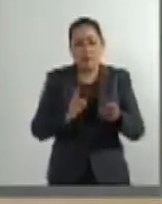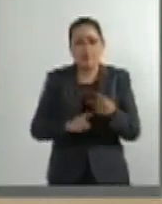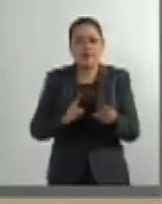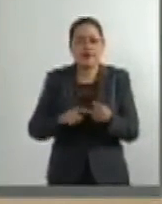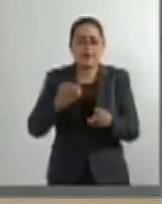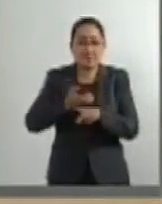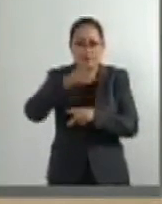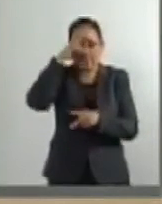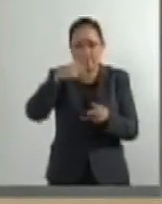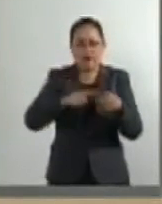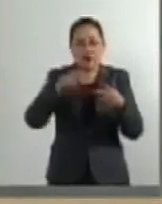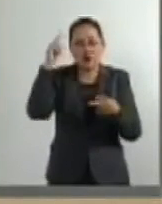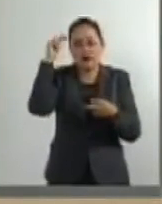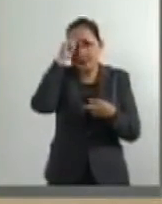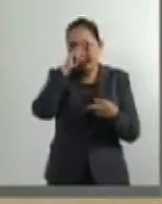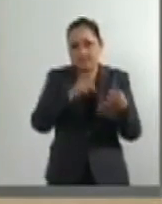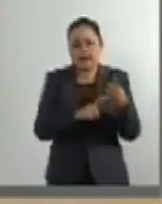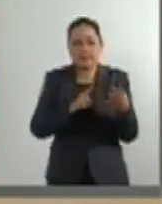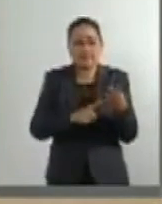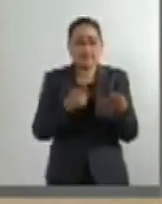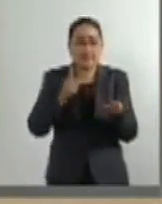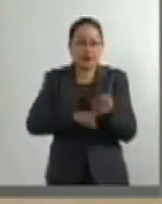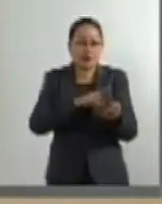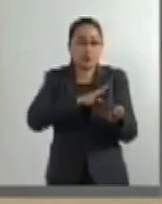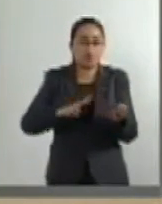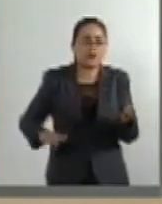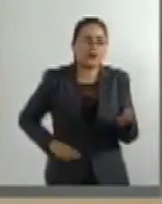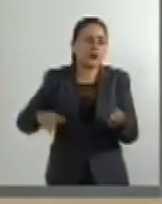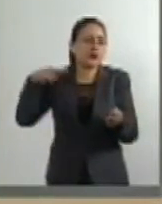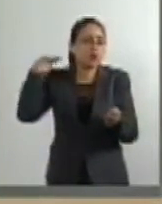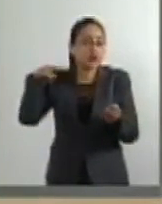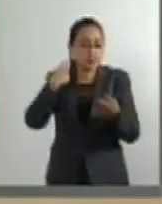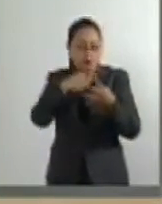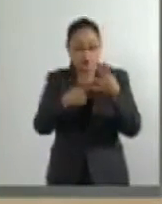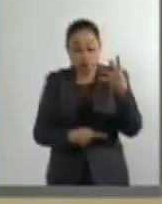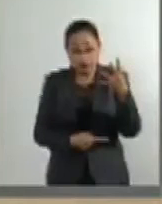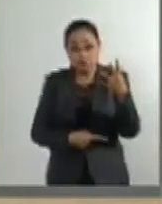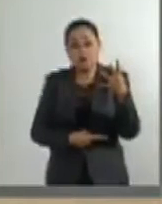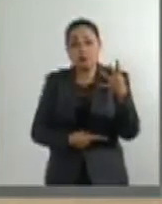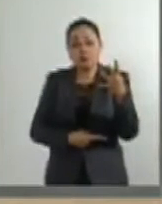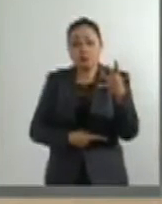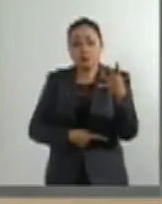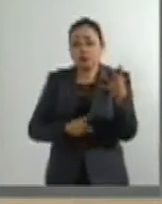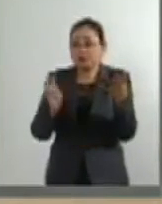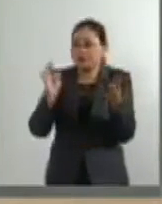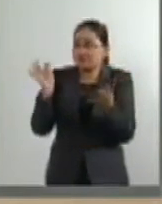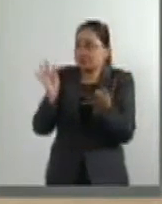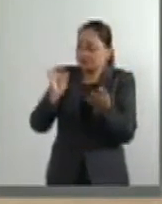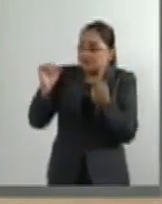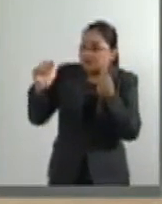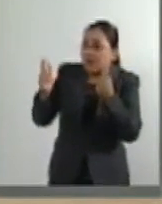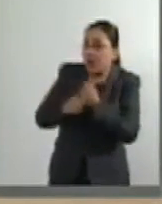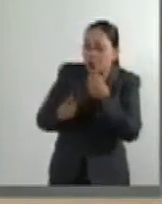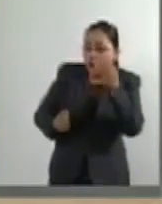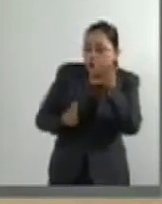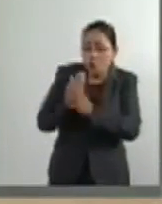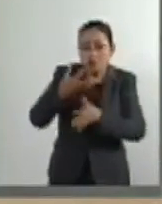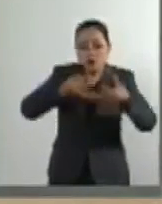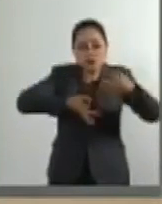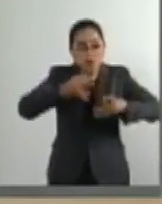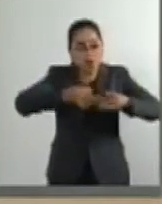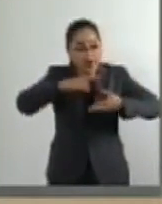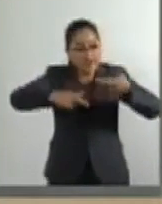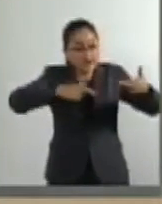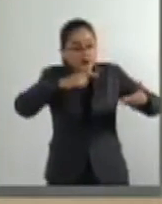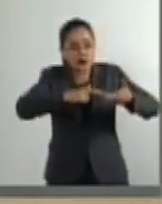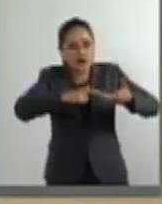Estado de México, Nayarit y las municipales en el Estado de Veracruz pues no se verían afectadas con la no instalación de